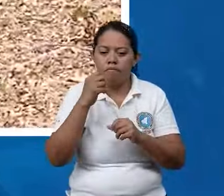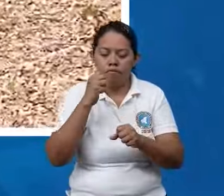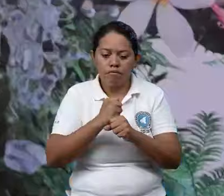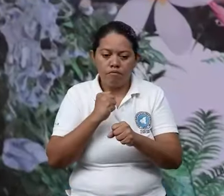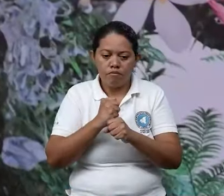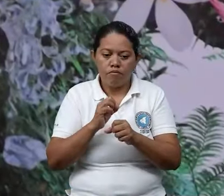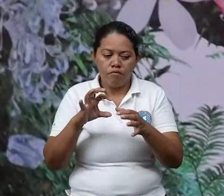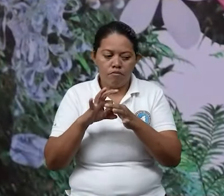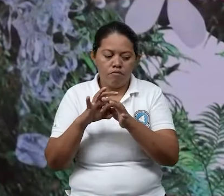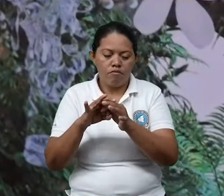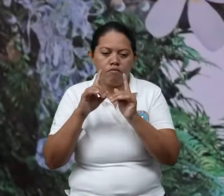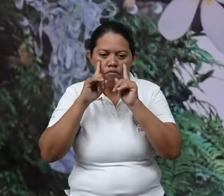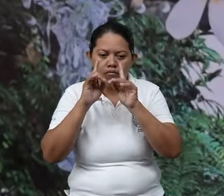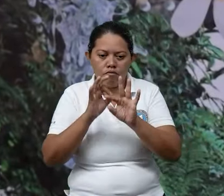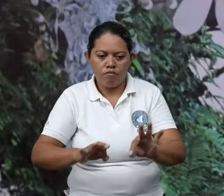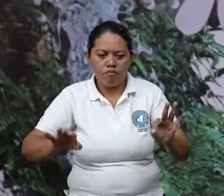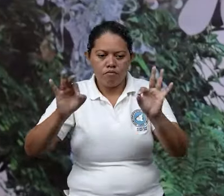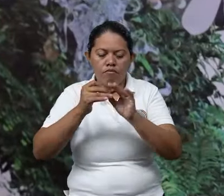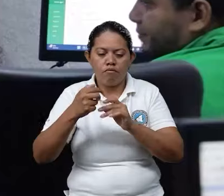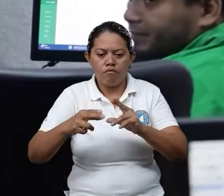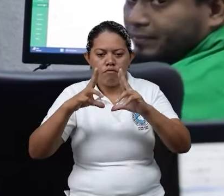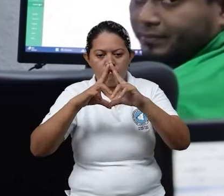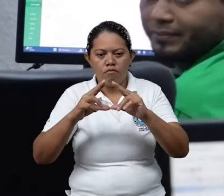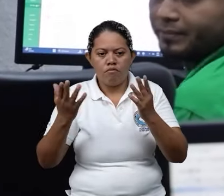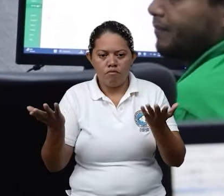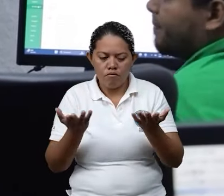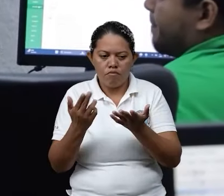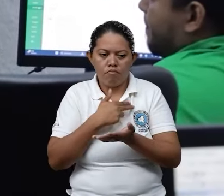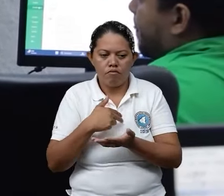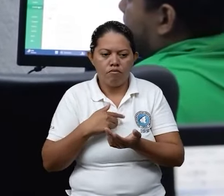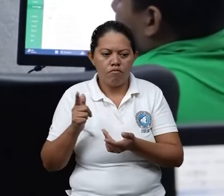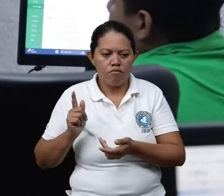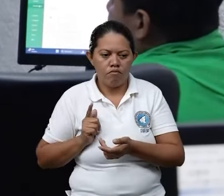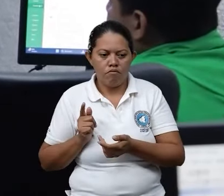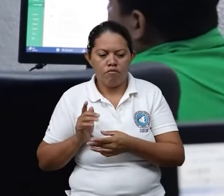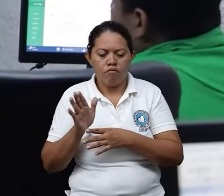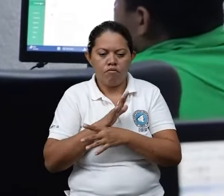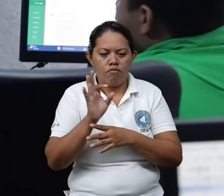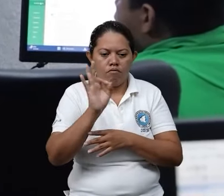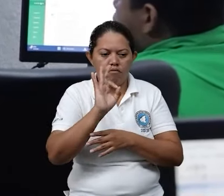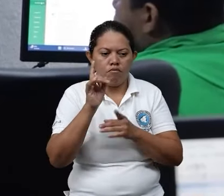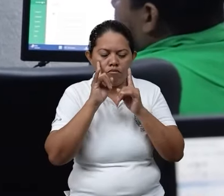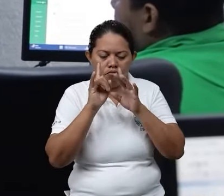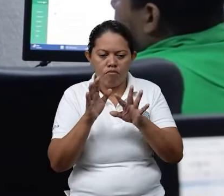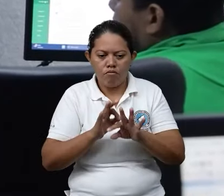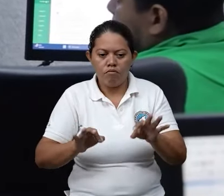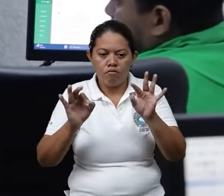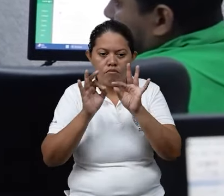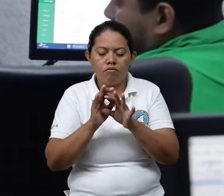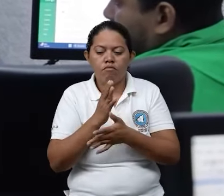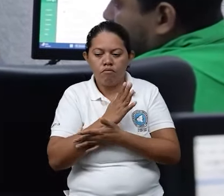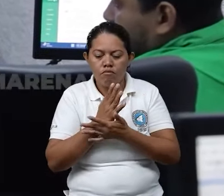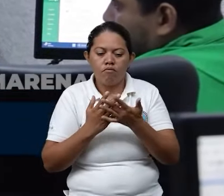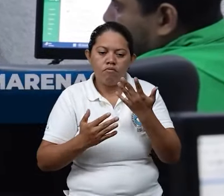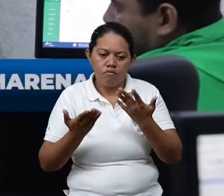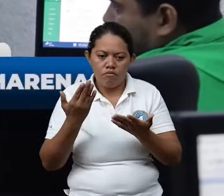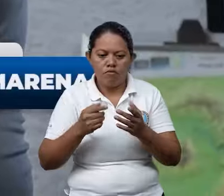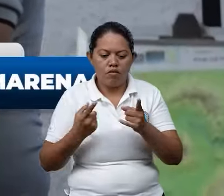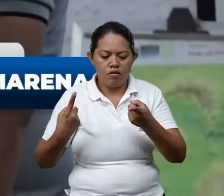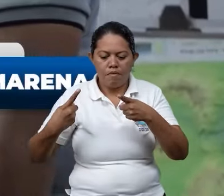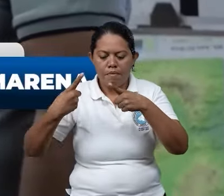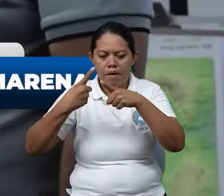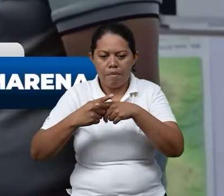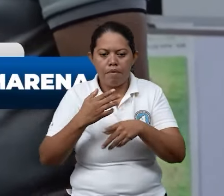trabajan con áreas protegidas y Nicaragua pues tiene varias áreas protegidas muy importantes deben hacer sus